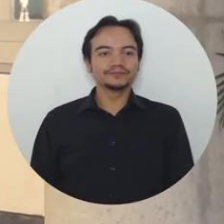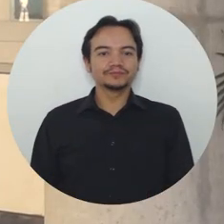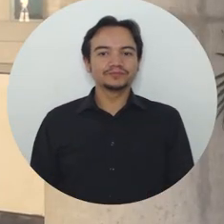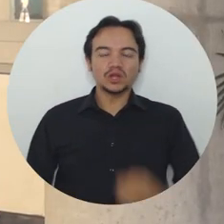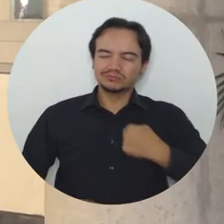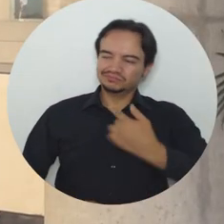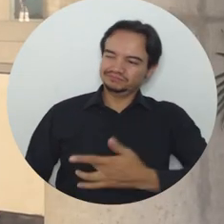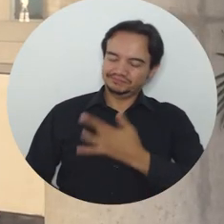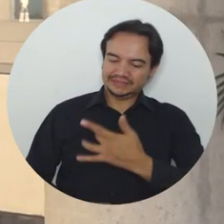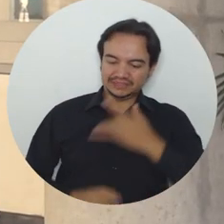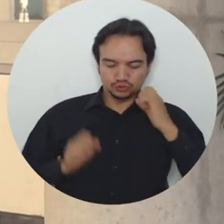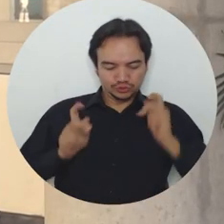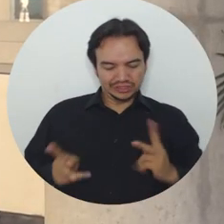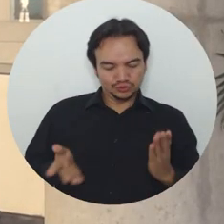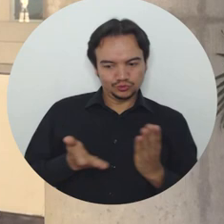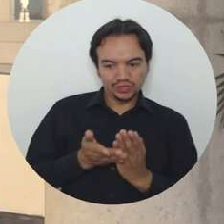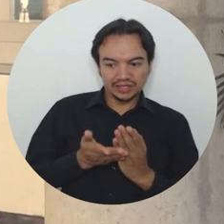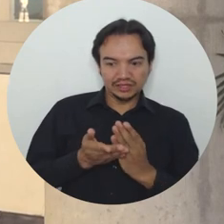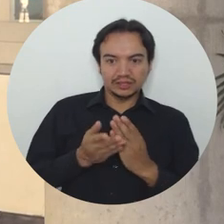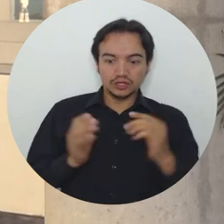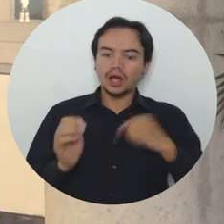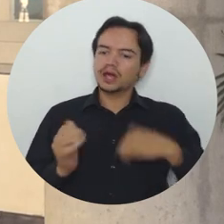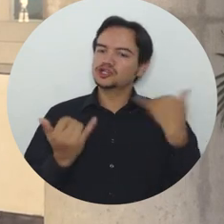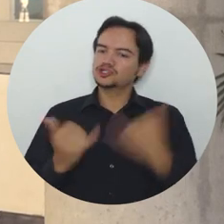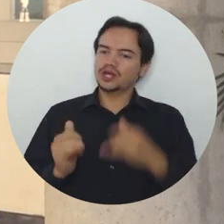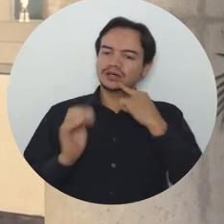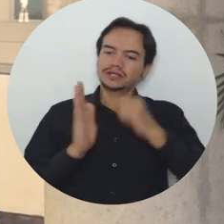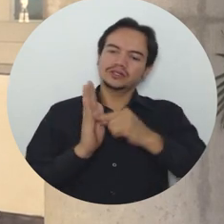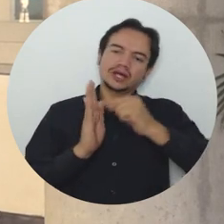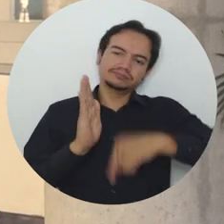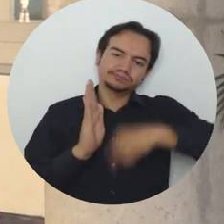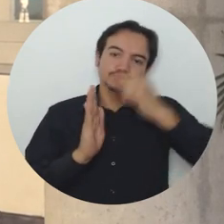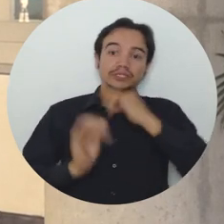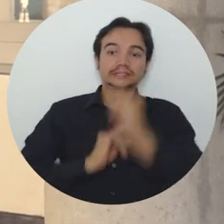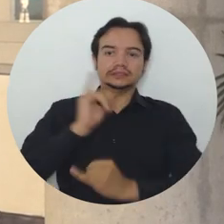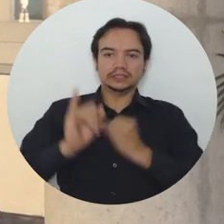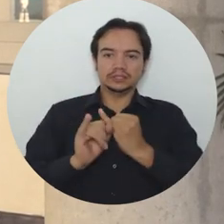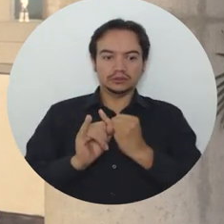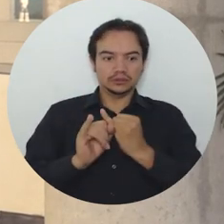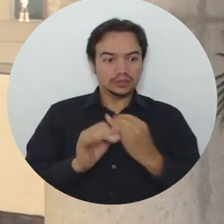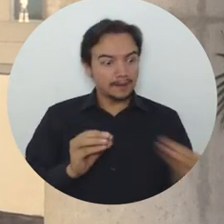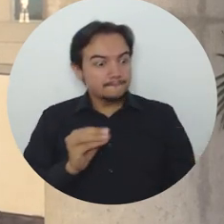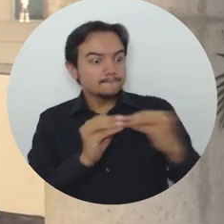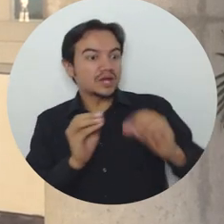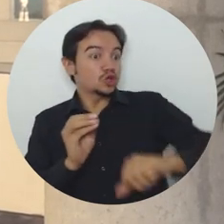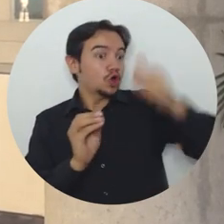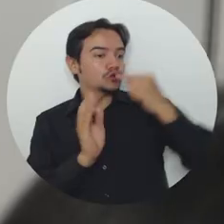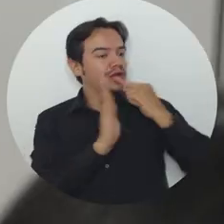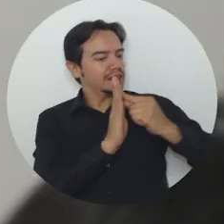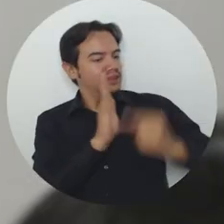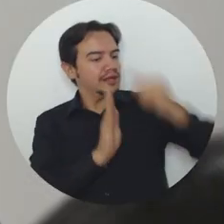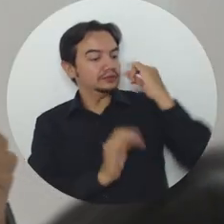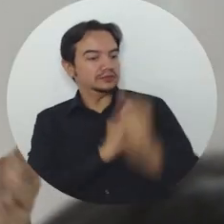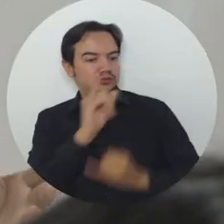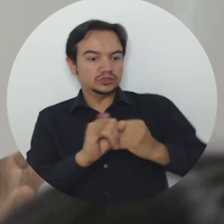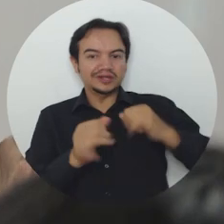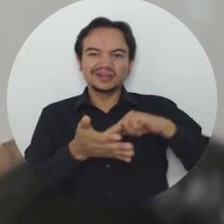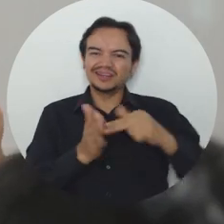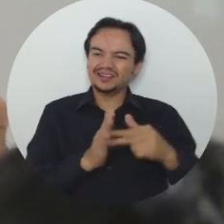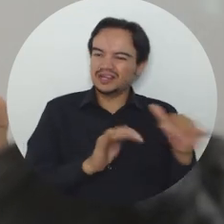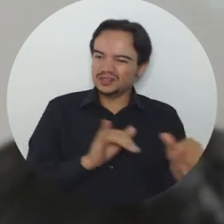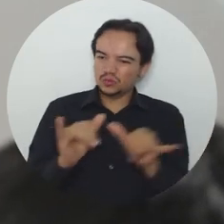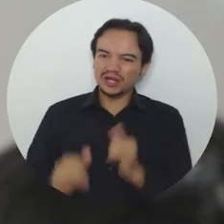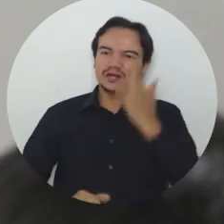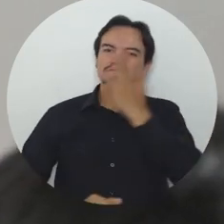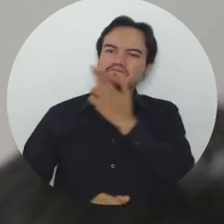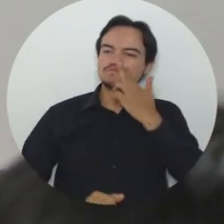estudiante, que la universidad ya tenga una acreditación y se le sume otra acreditación internacional ratifica ese compromiso de la universidad por